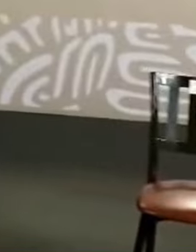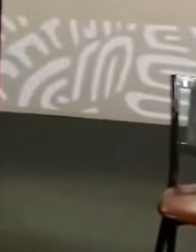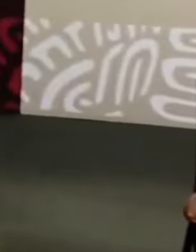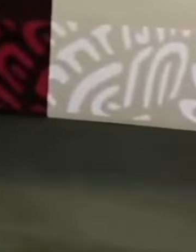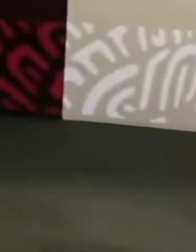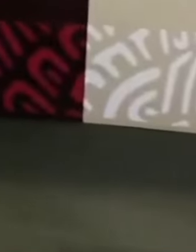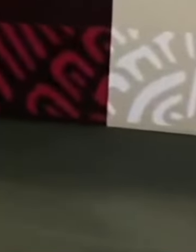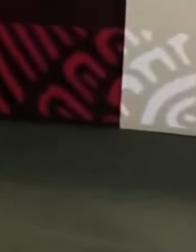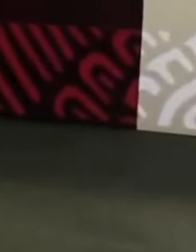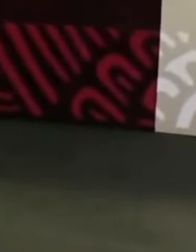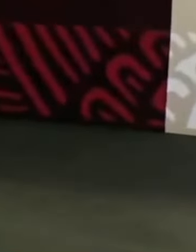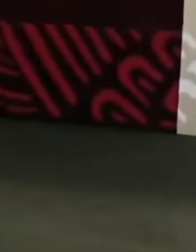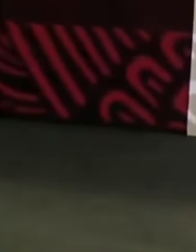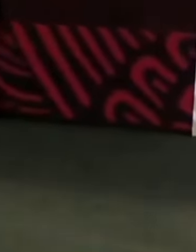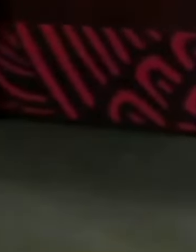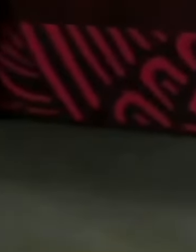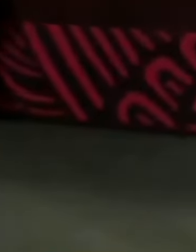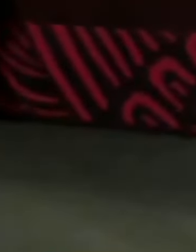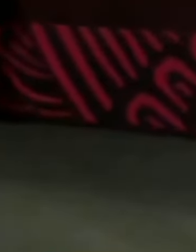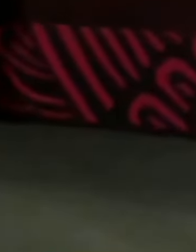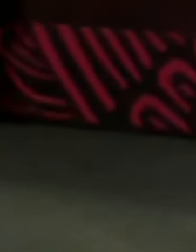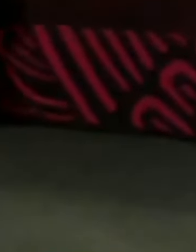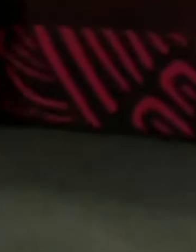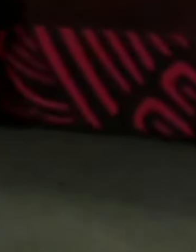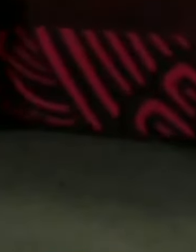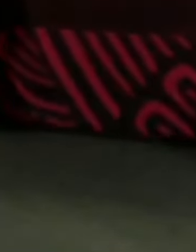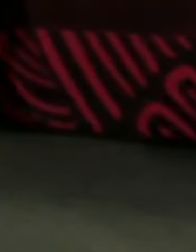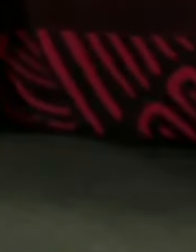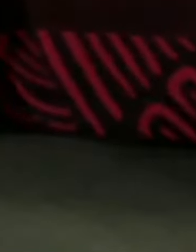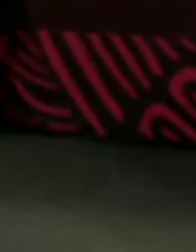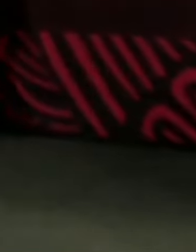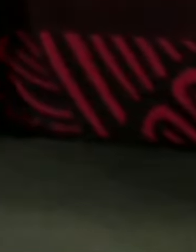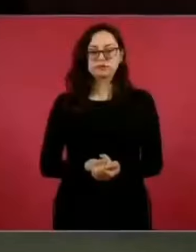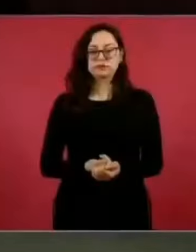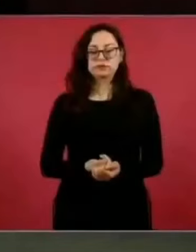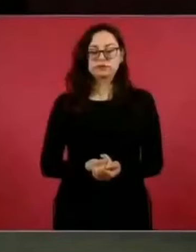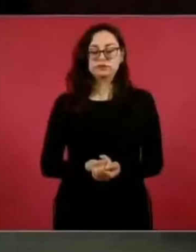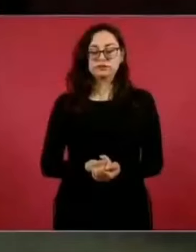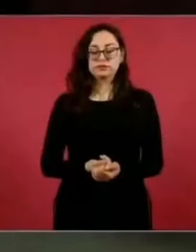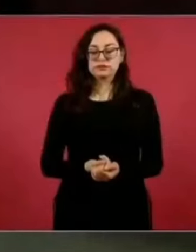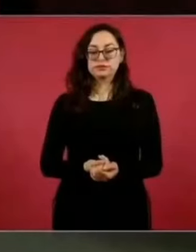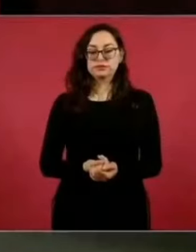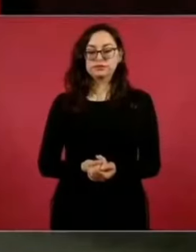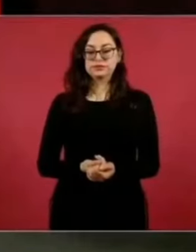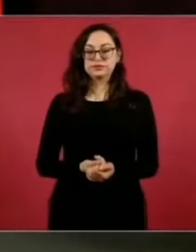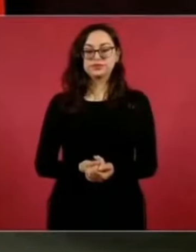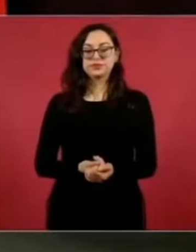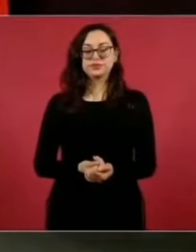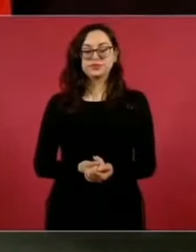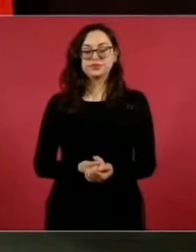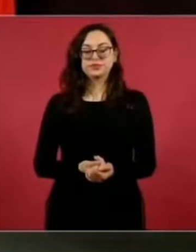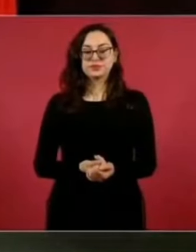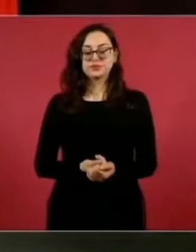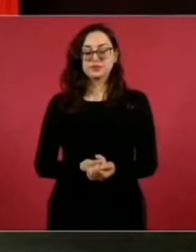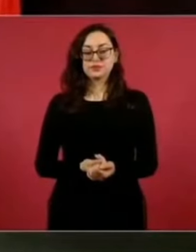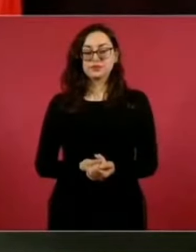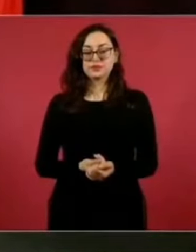Ánimo, bueno, el día de hoy